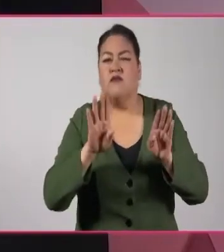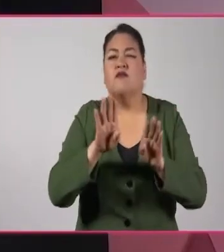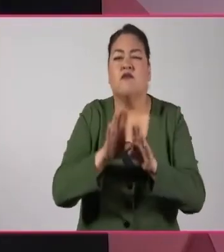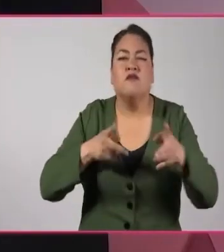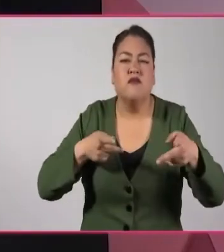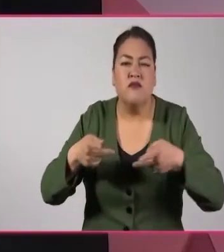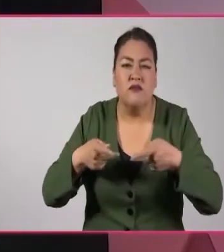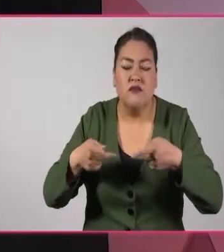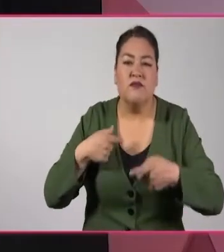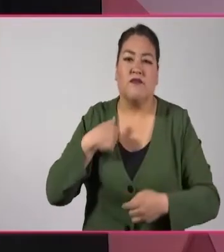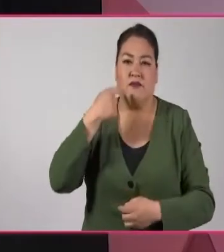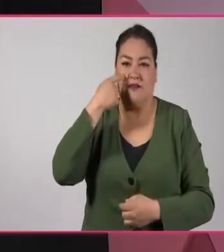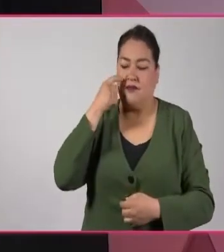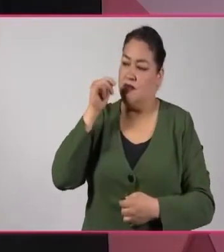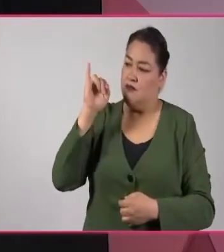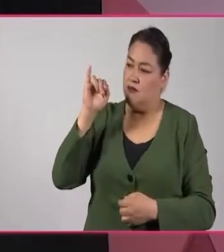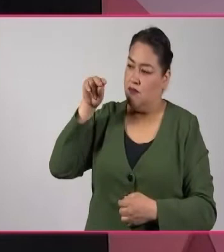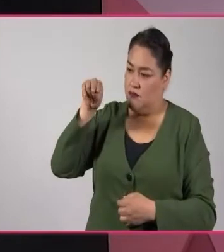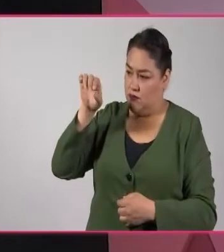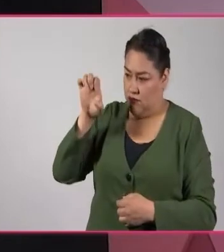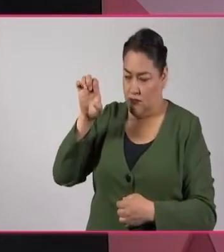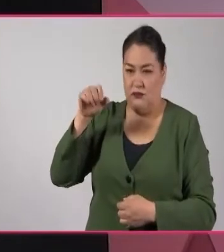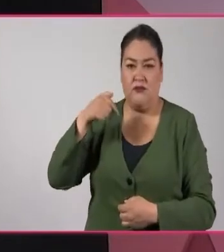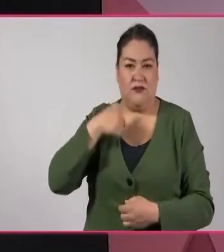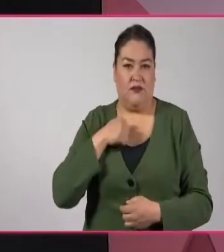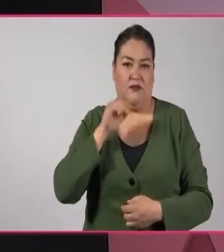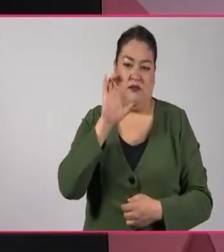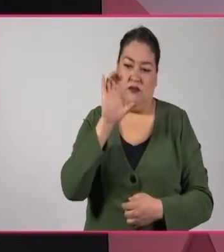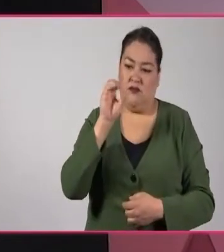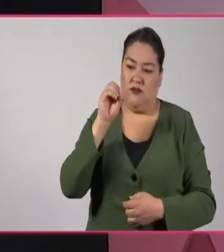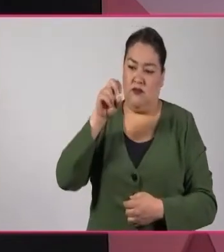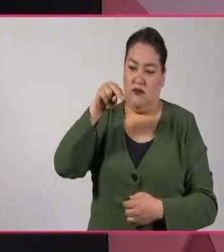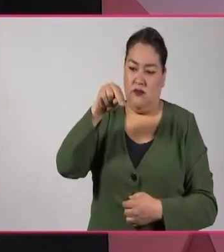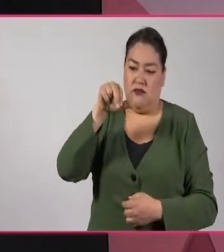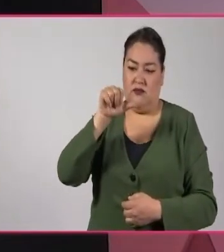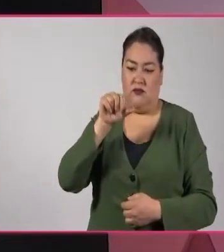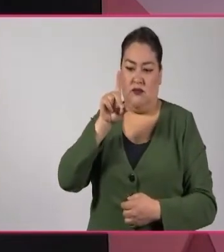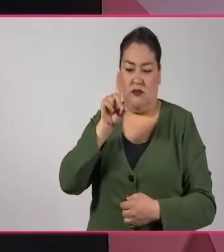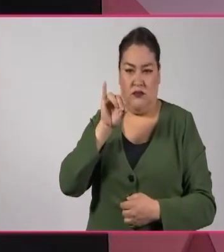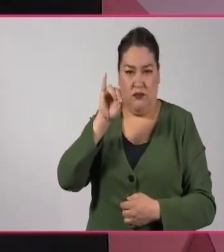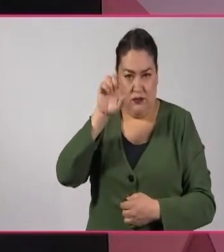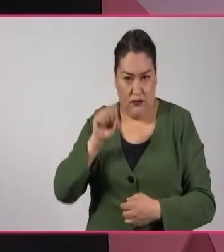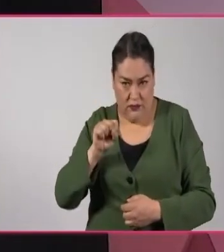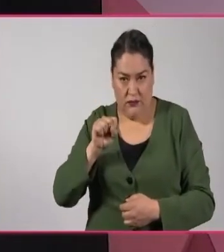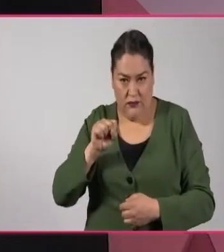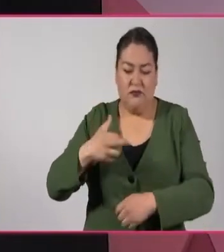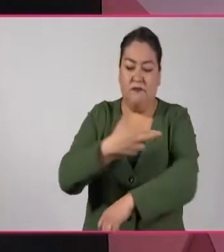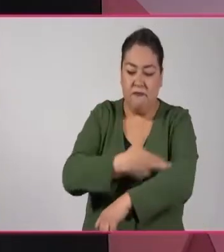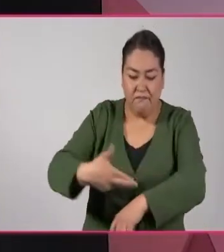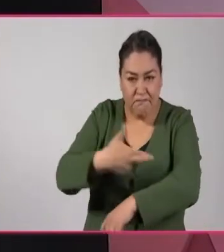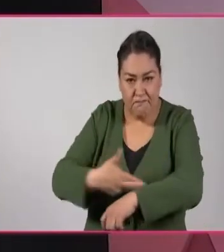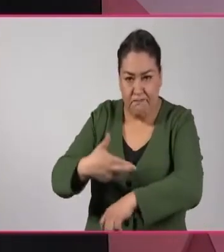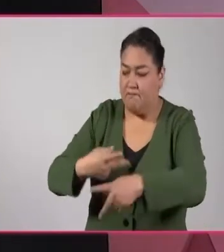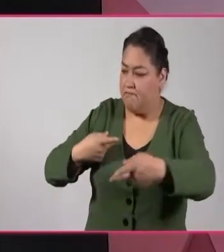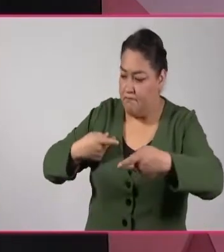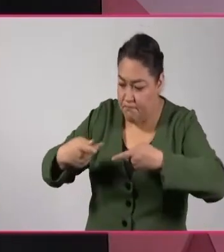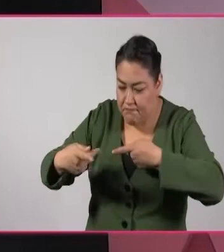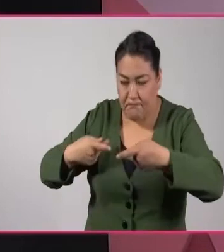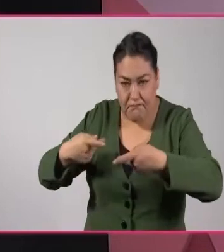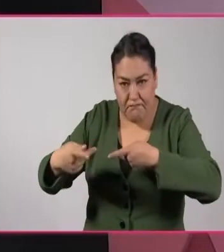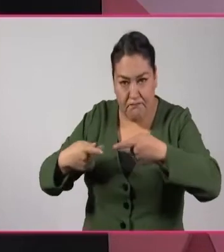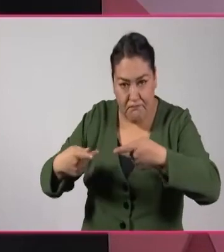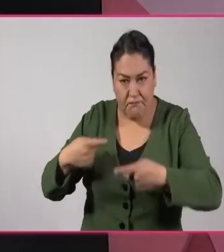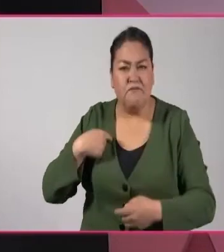Electoral y el Consejo Nacional de Desarrollo e Inclusión de las Personas con Discapacidad hemos realizado acciones